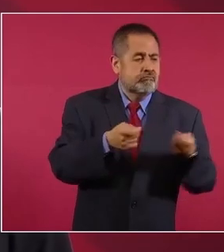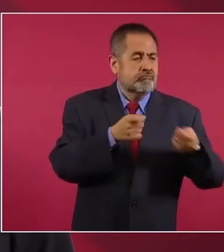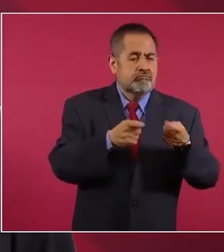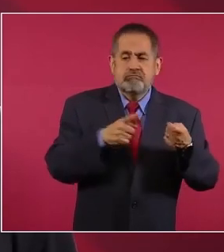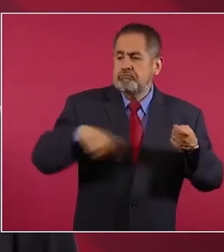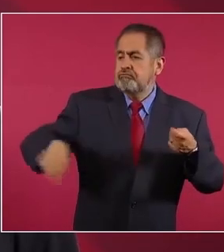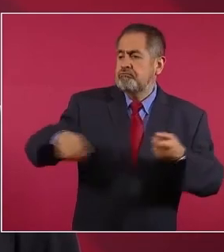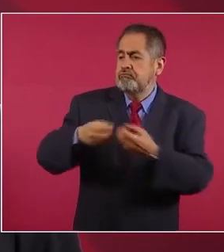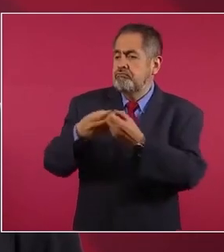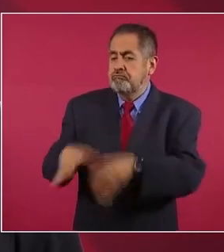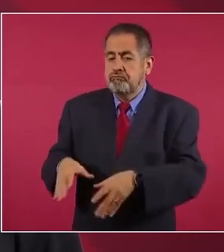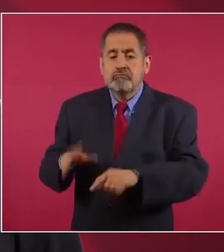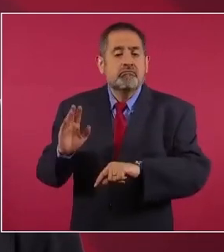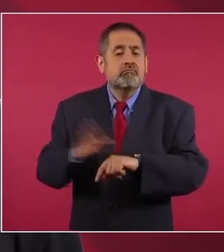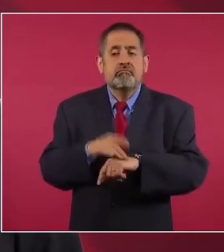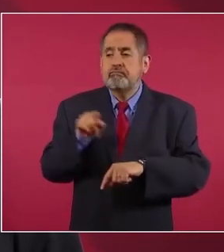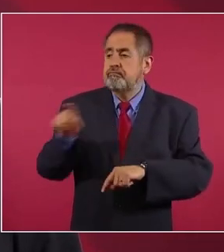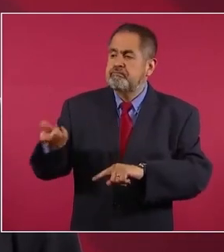privatizaron